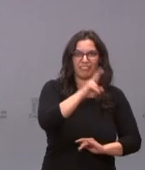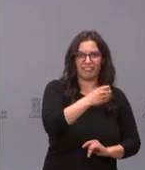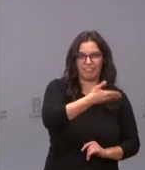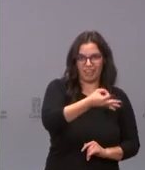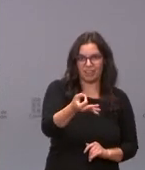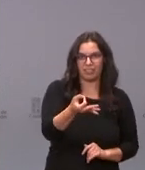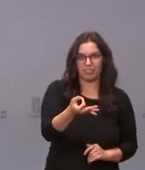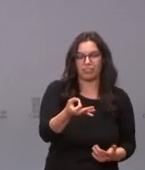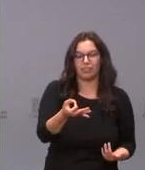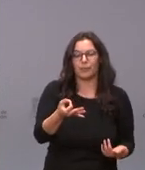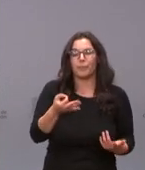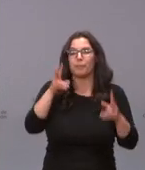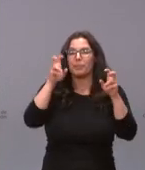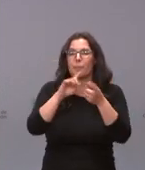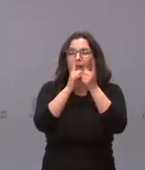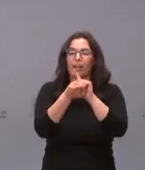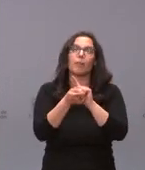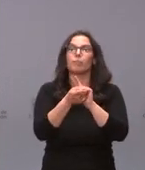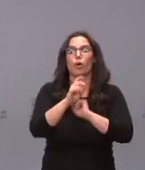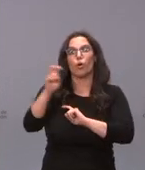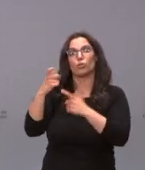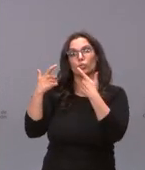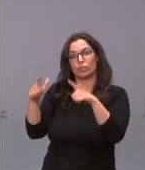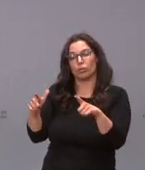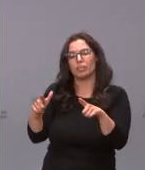sobre el cambio con respecto a otros sectores